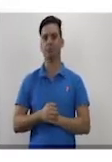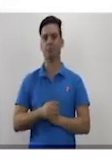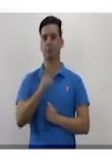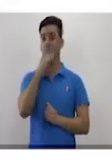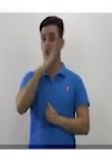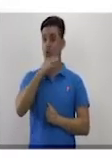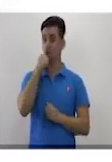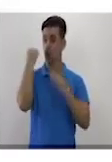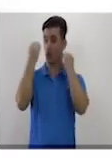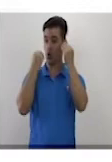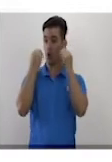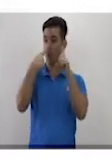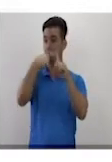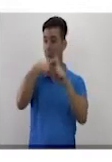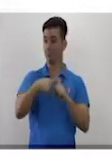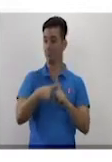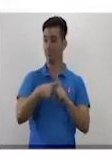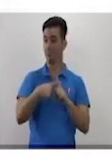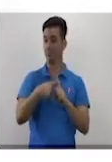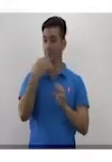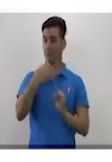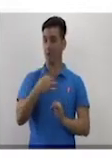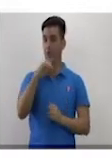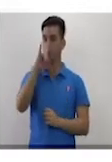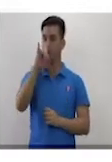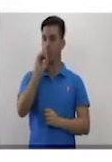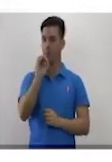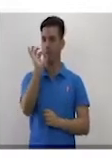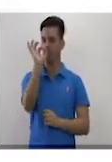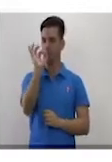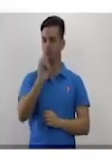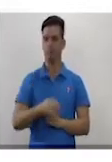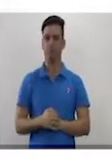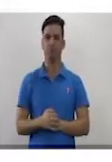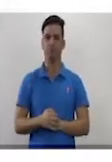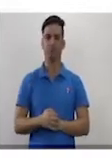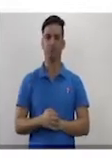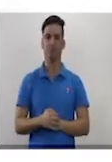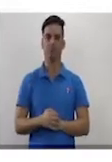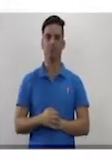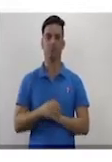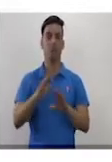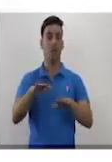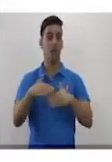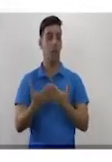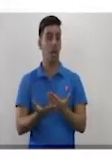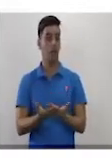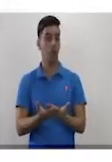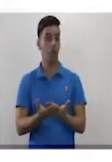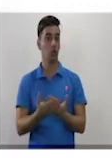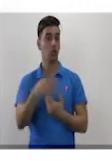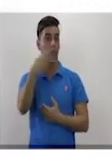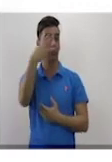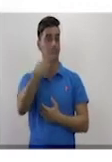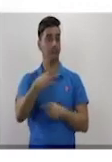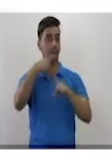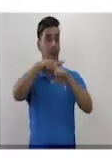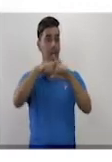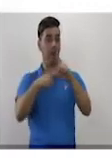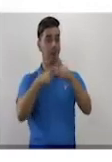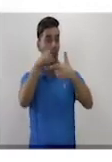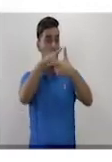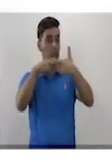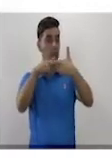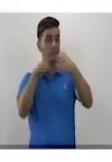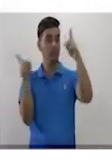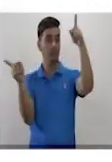da 90 grados la adición. Y entonces, la amplitud desde los tres ángulos en que se dividió el